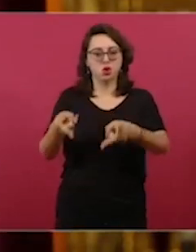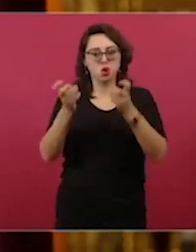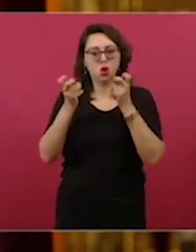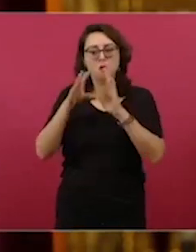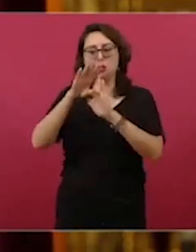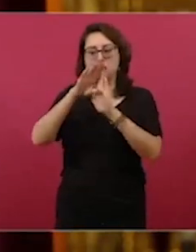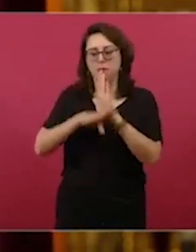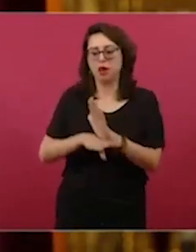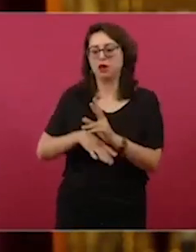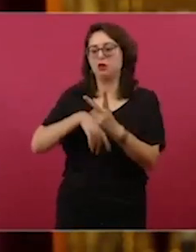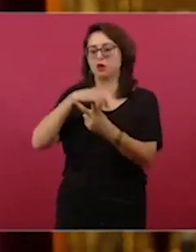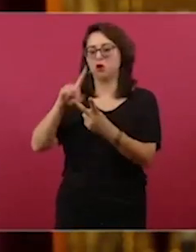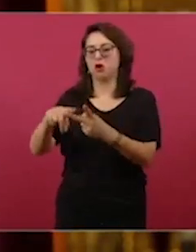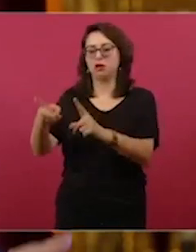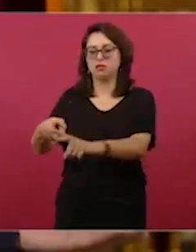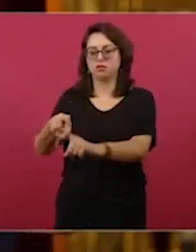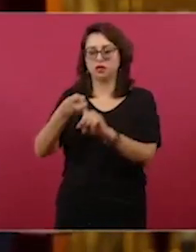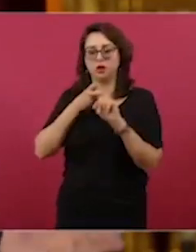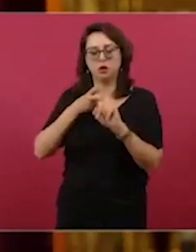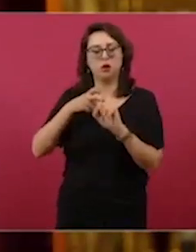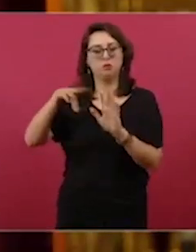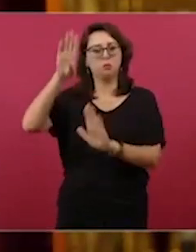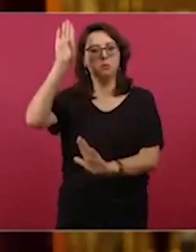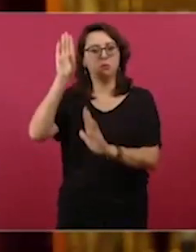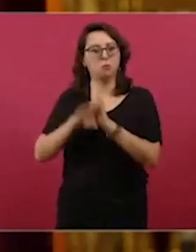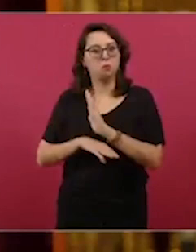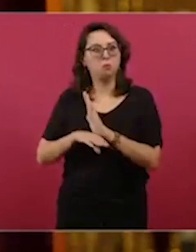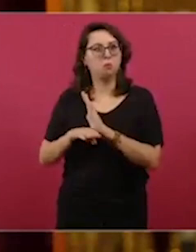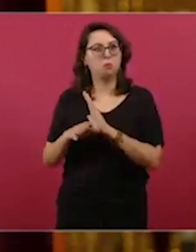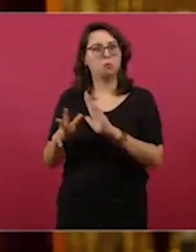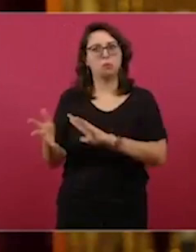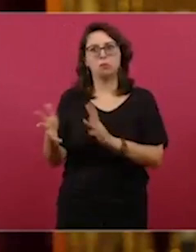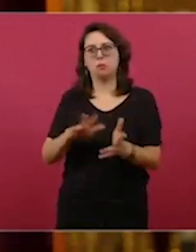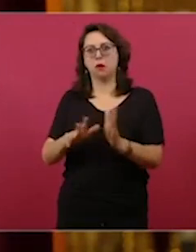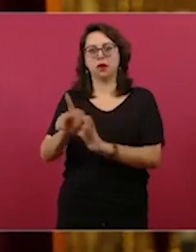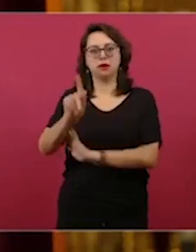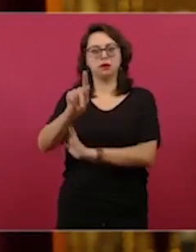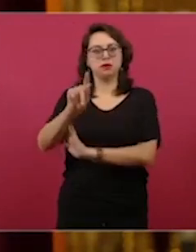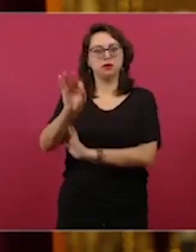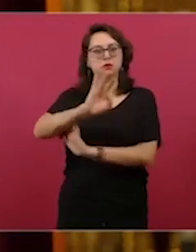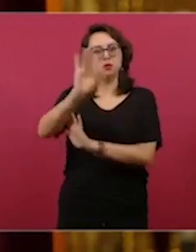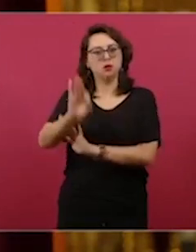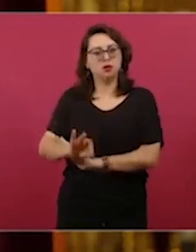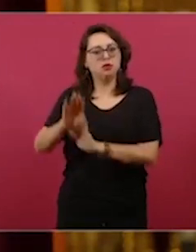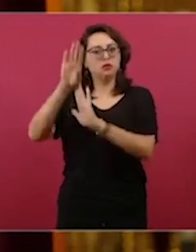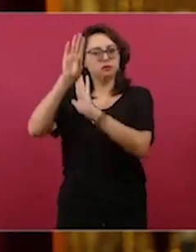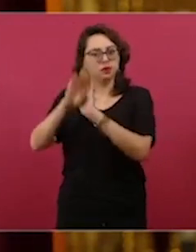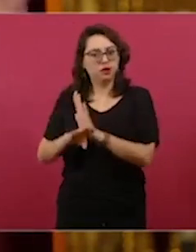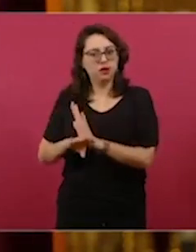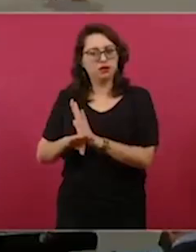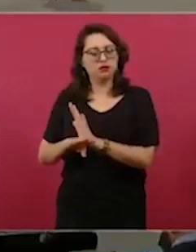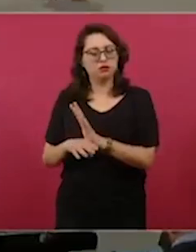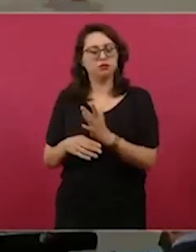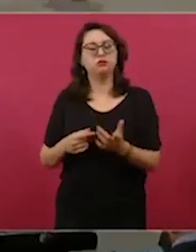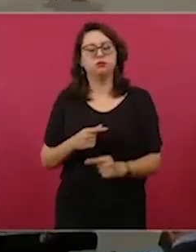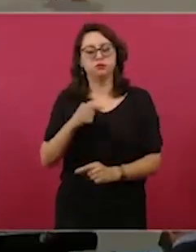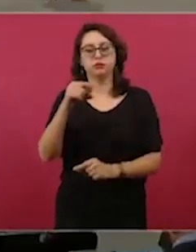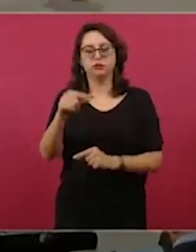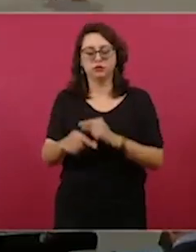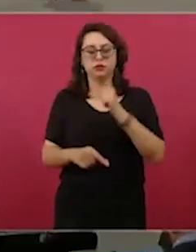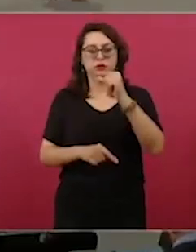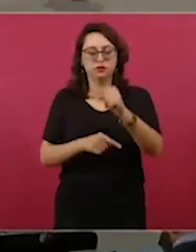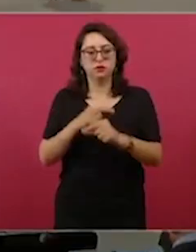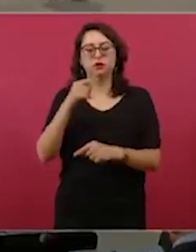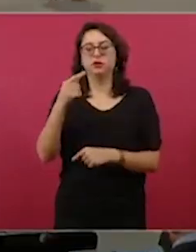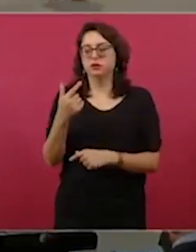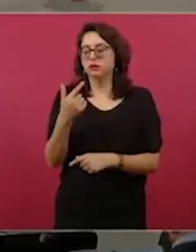Ha habido una disminución como del 70 por ciento y así en casi